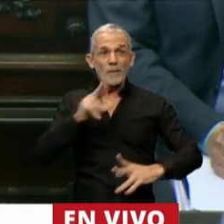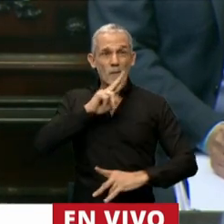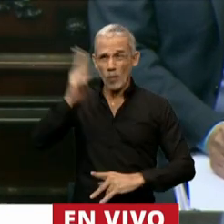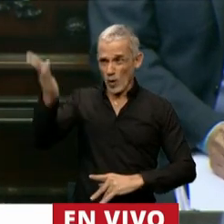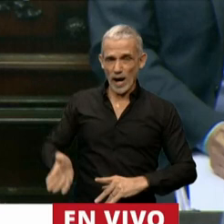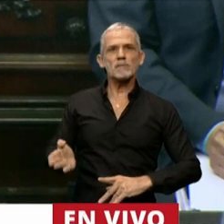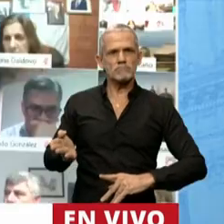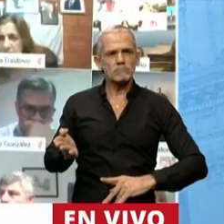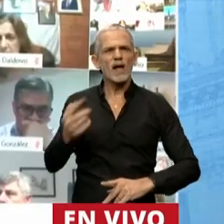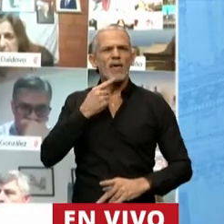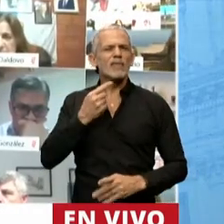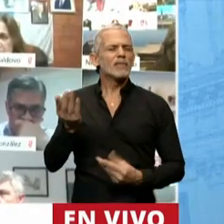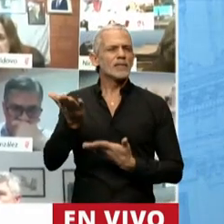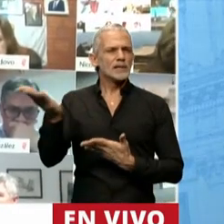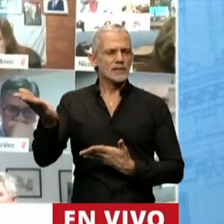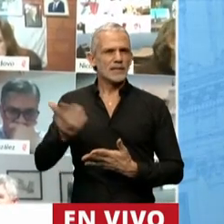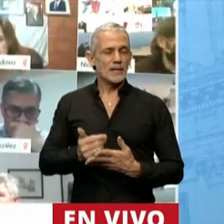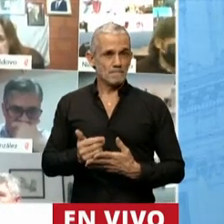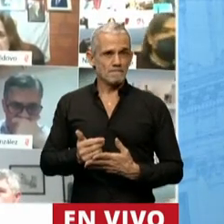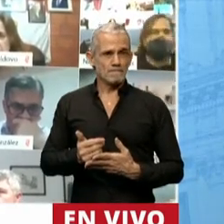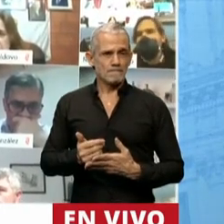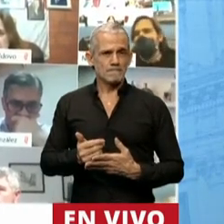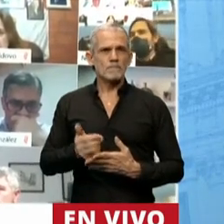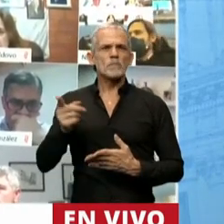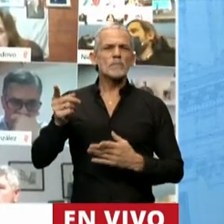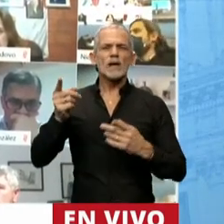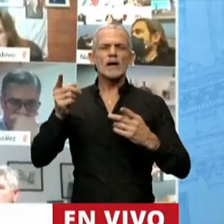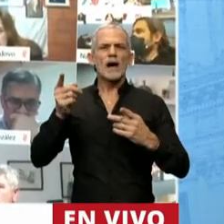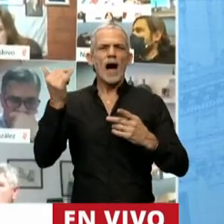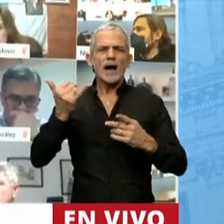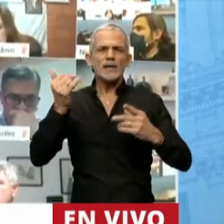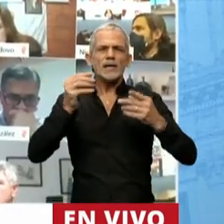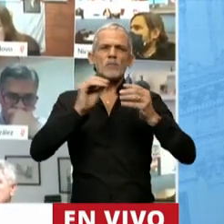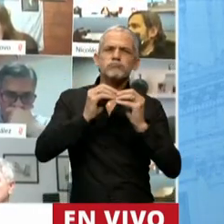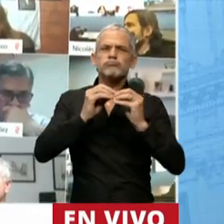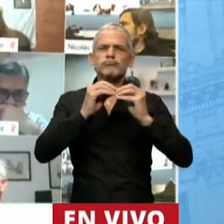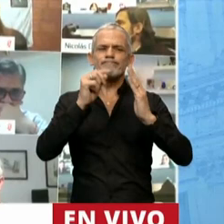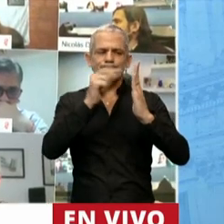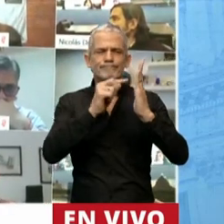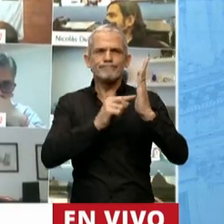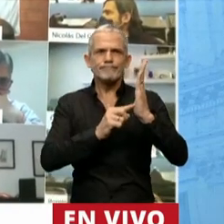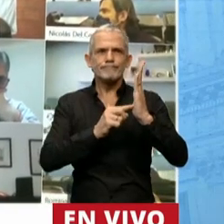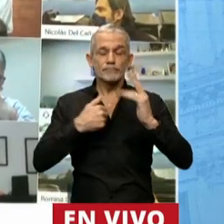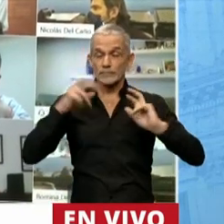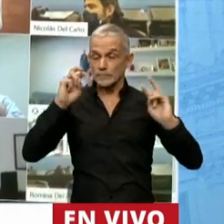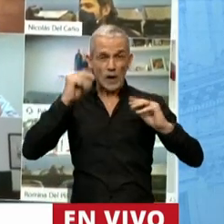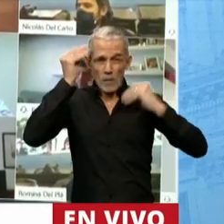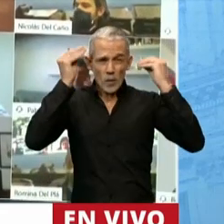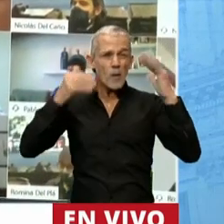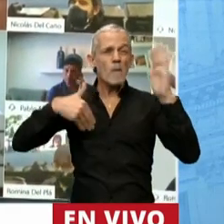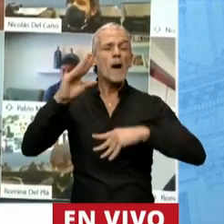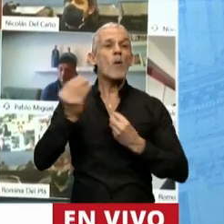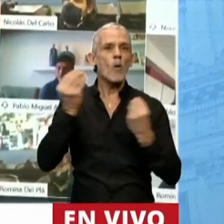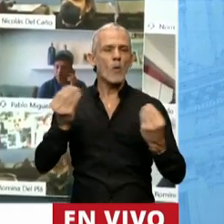agregaba que las cuestiones que la alarmaban tenían que ver con